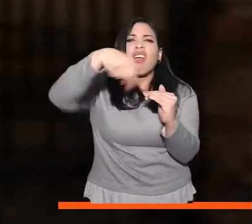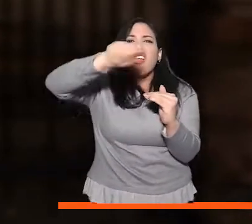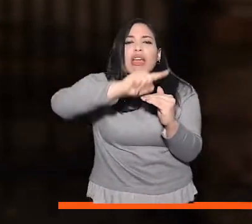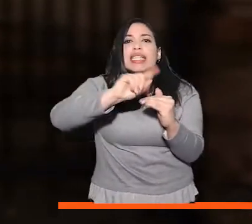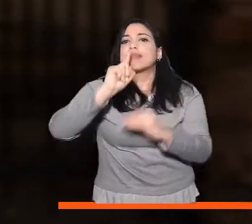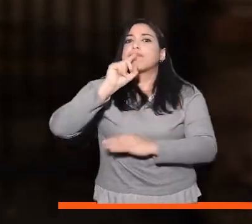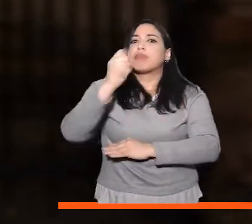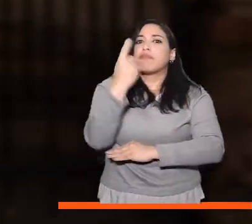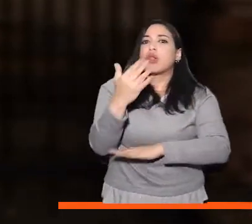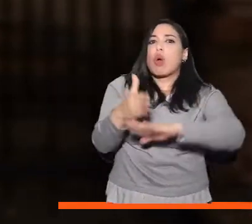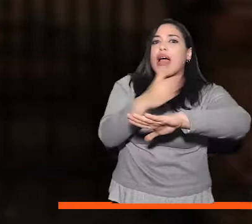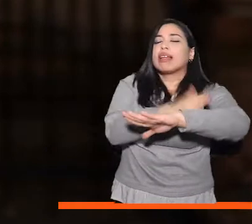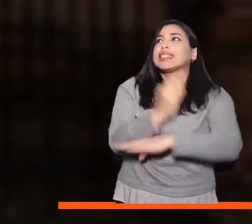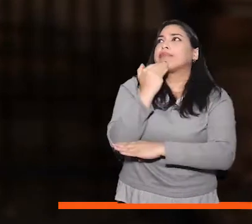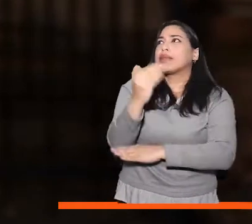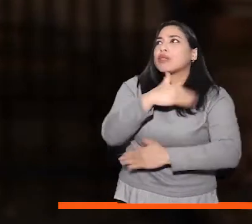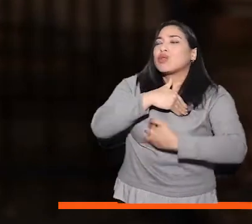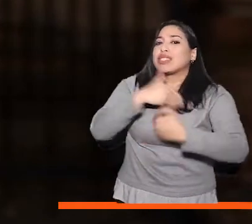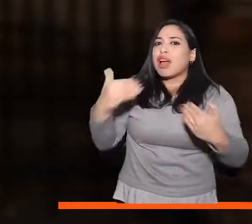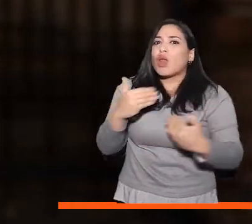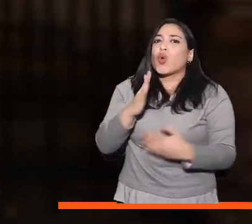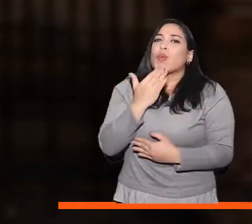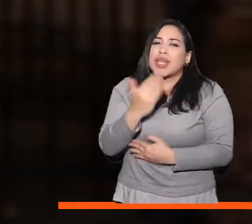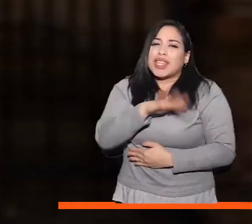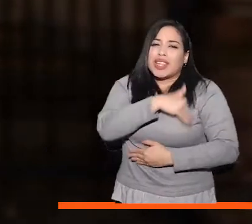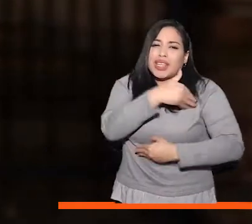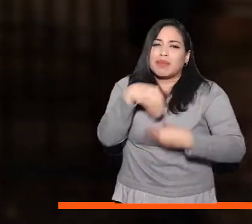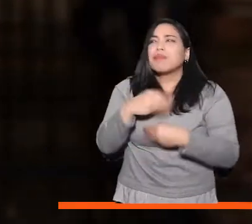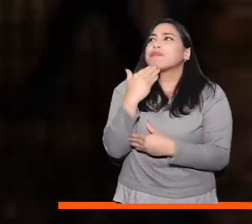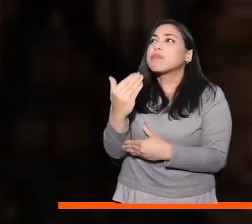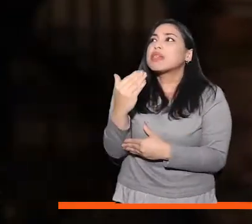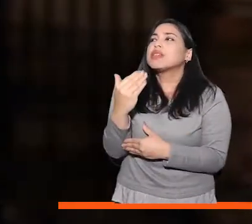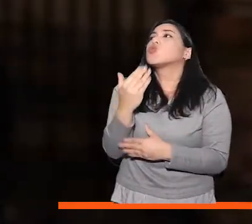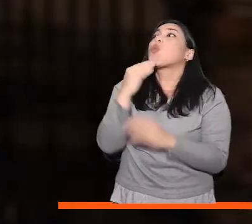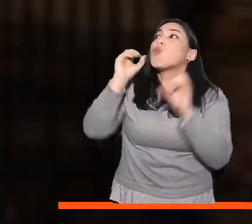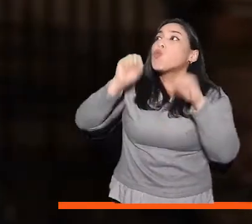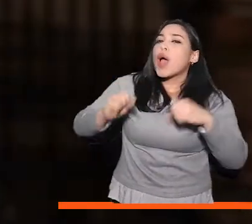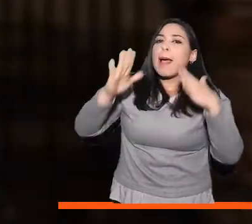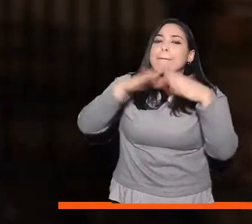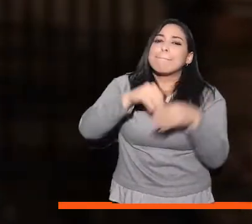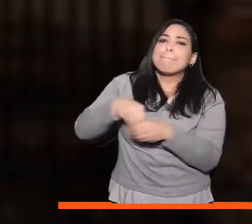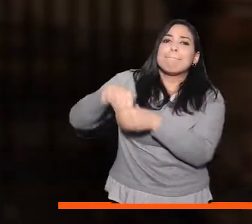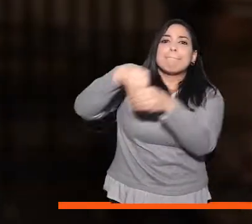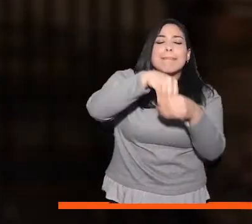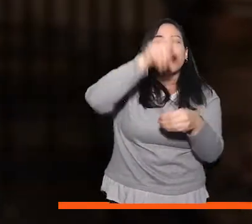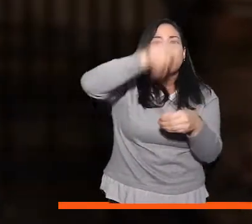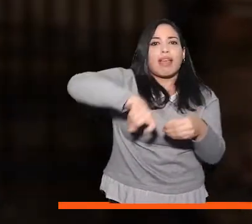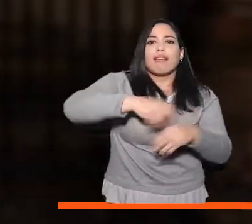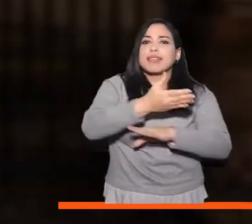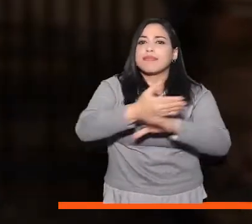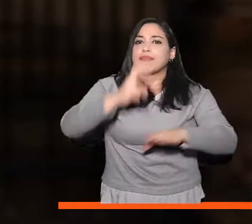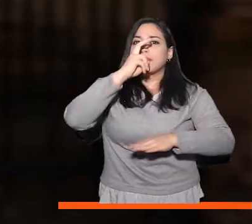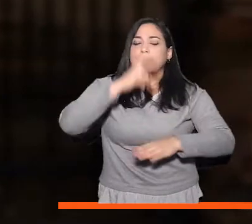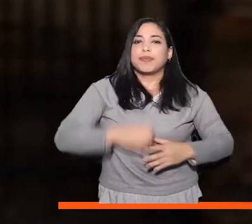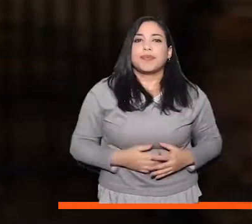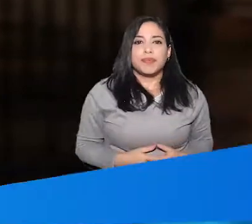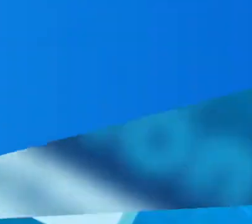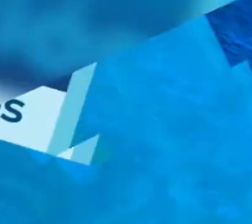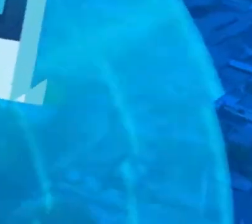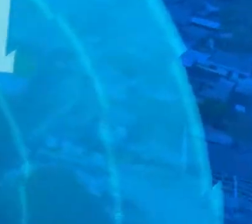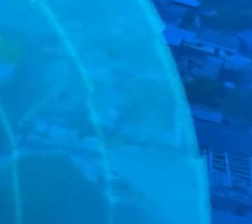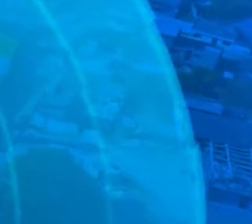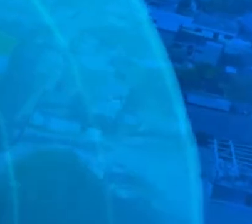85% podrán, previo concepto del Ministerio de Salud y autorización del Ministerio del Interior autorizar